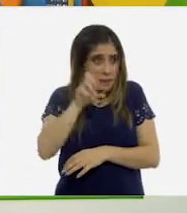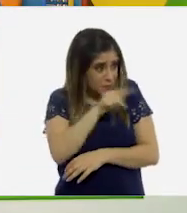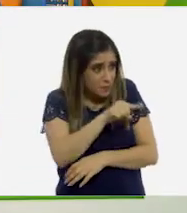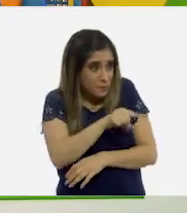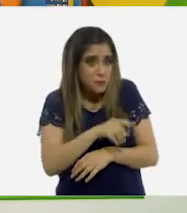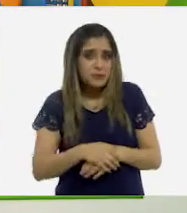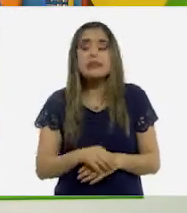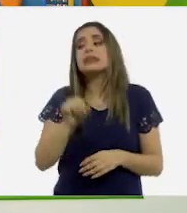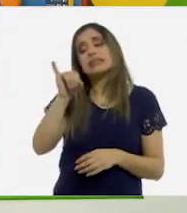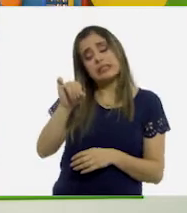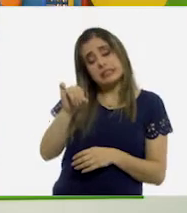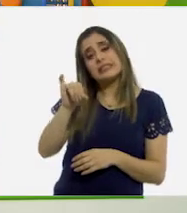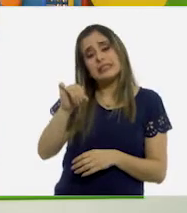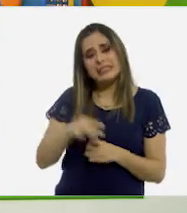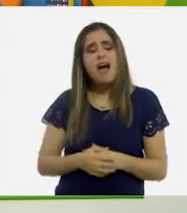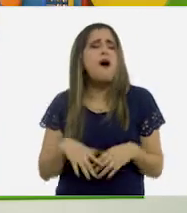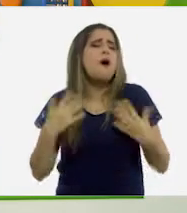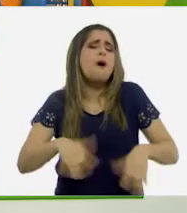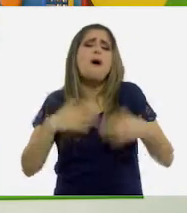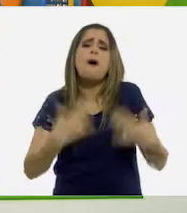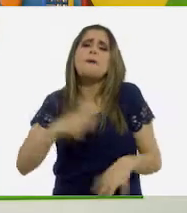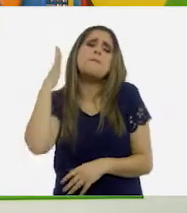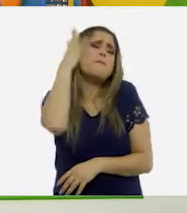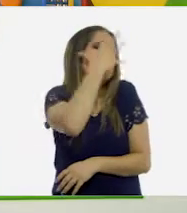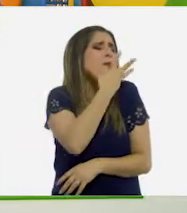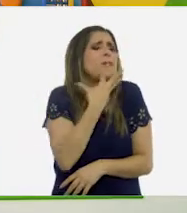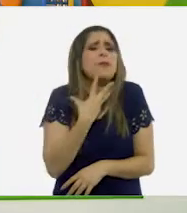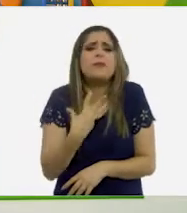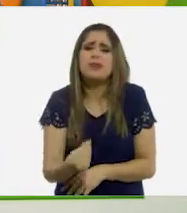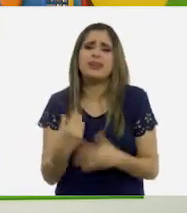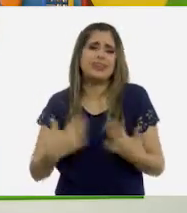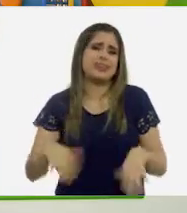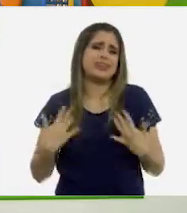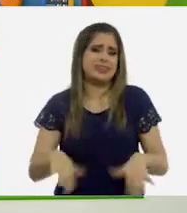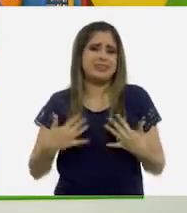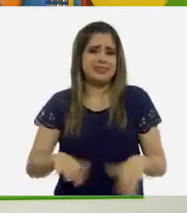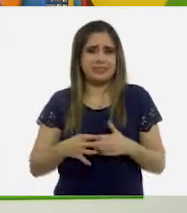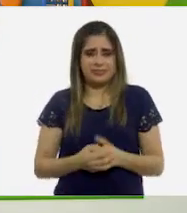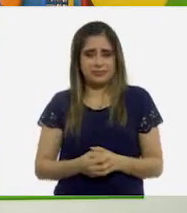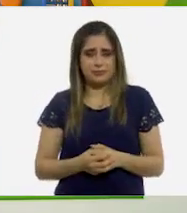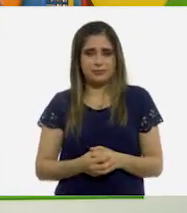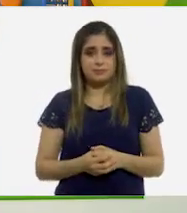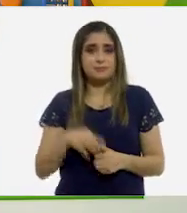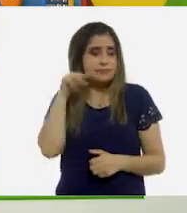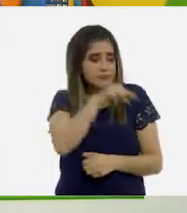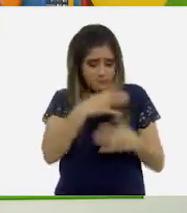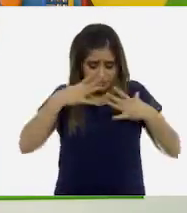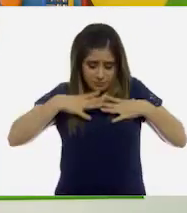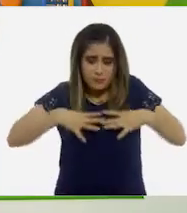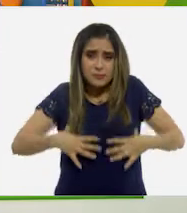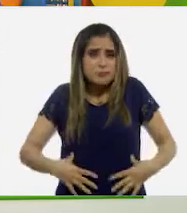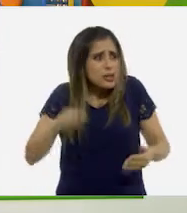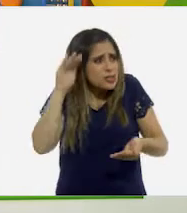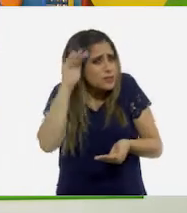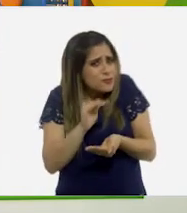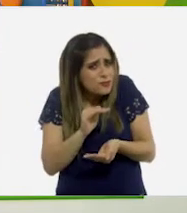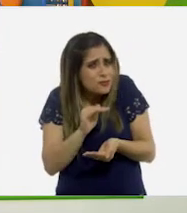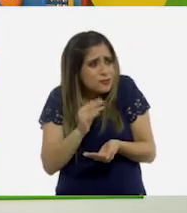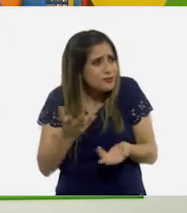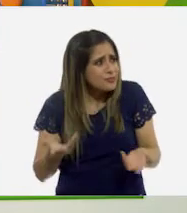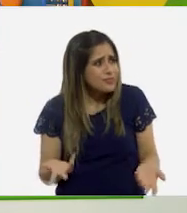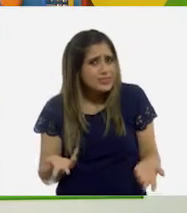¡Exactamente! ¡Guau! ¡Está bellísimo! Oye, pero este mameluco es muy pequeñito, ¿eh?